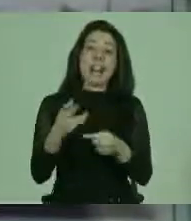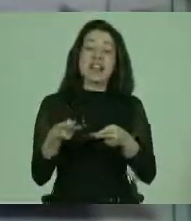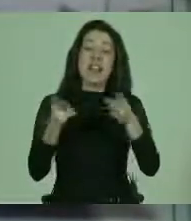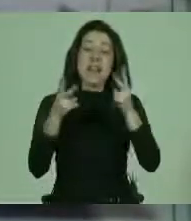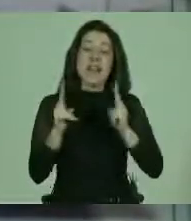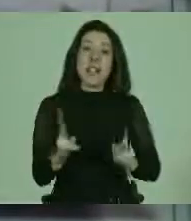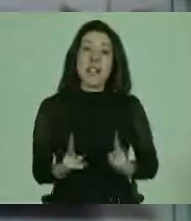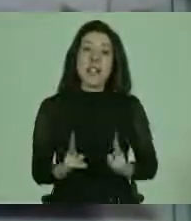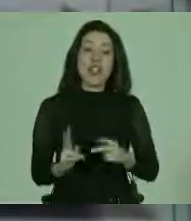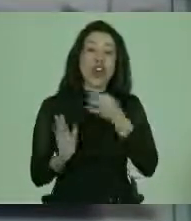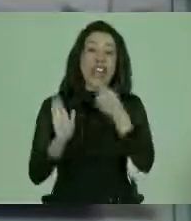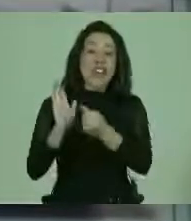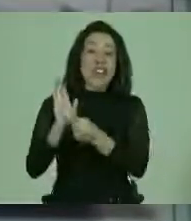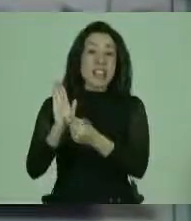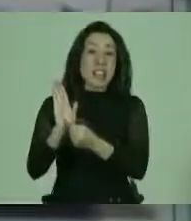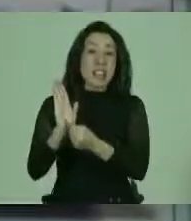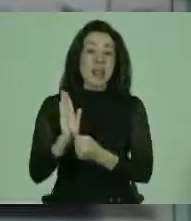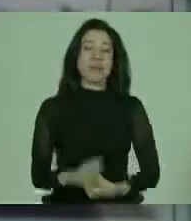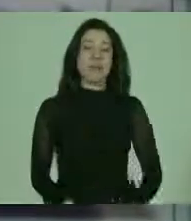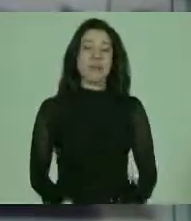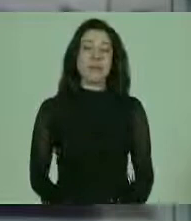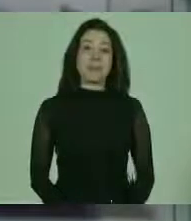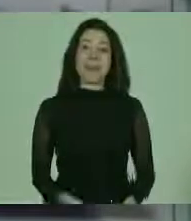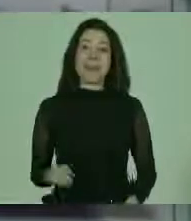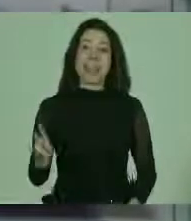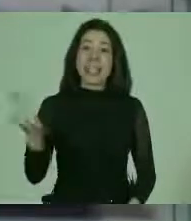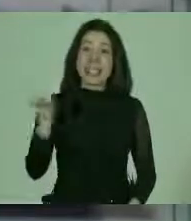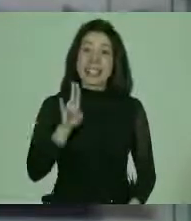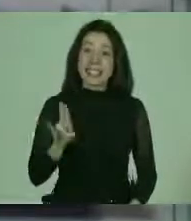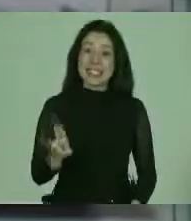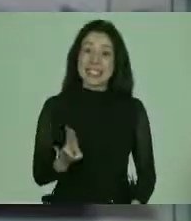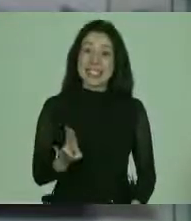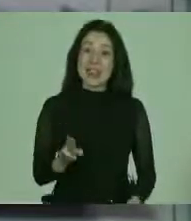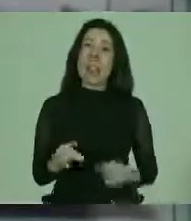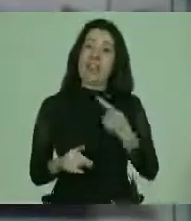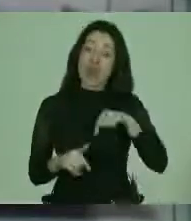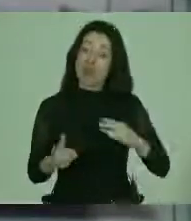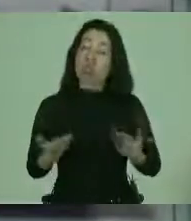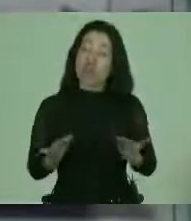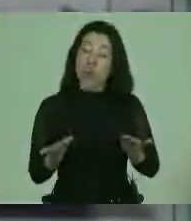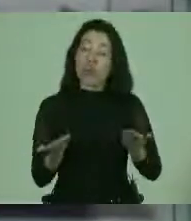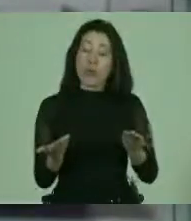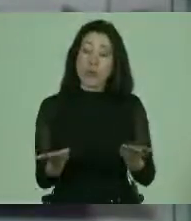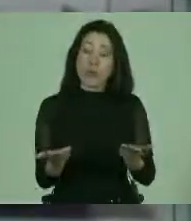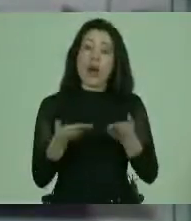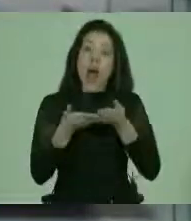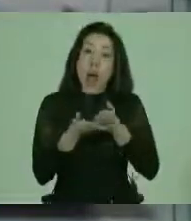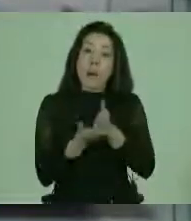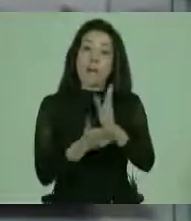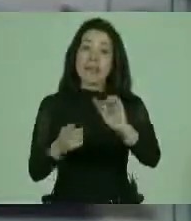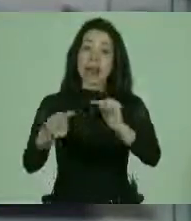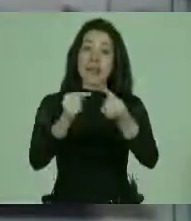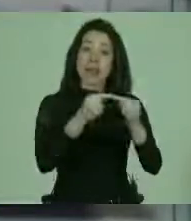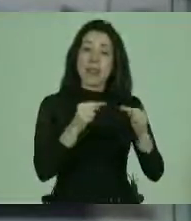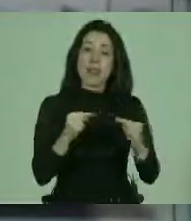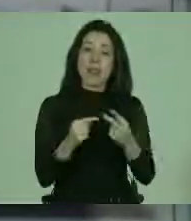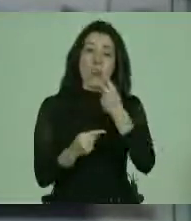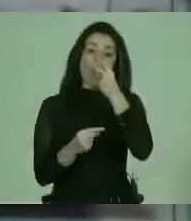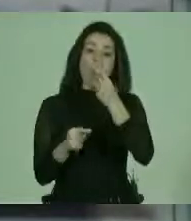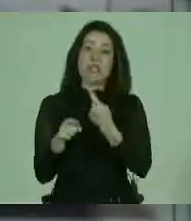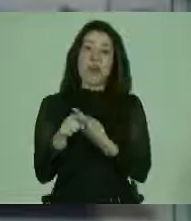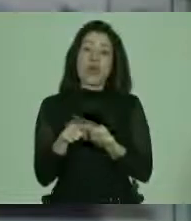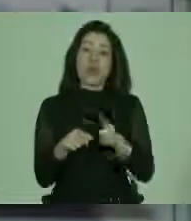que se consagran en ellos. Desde Senadi estamos dispuestos a abrir el debate, a generar una mirada